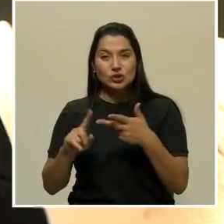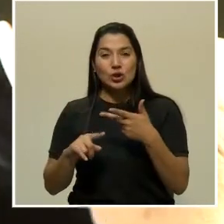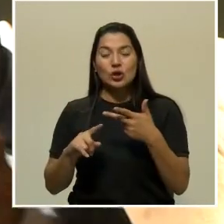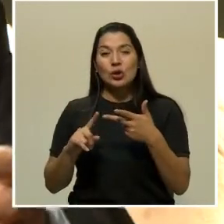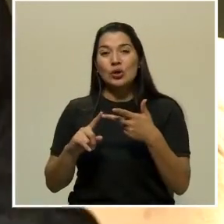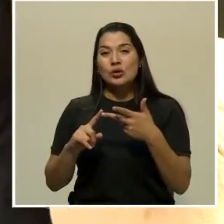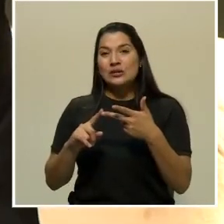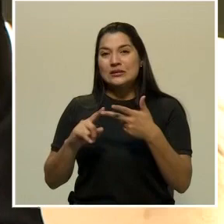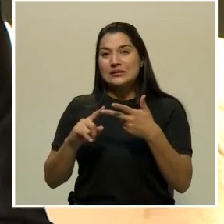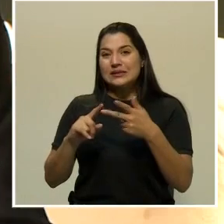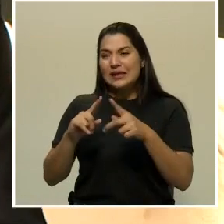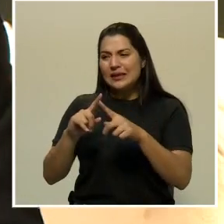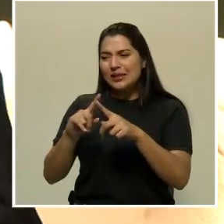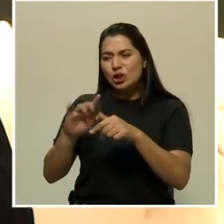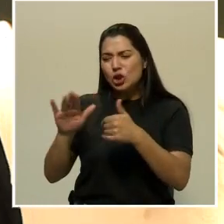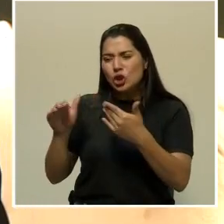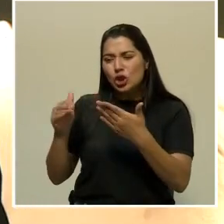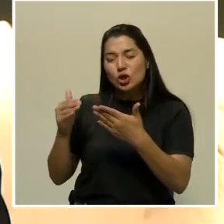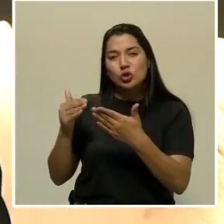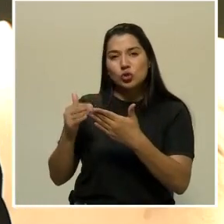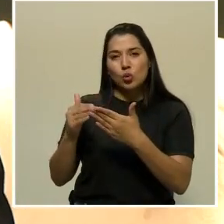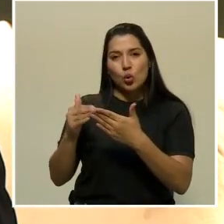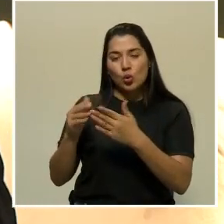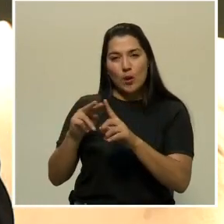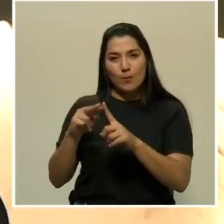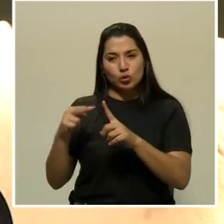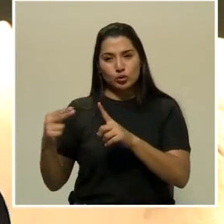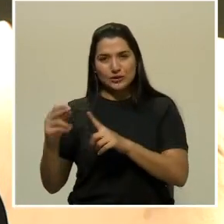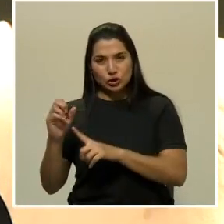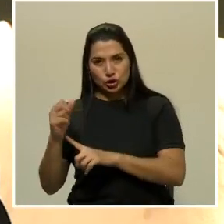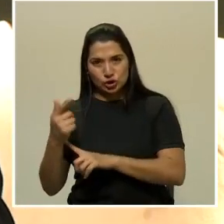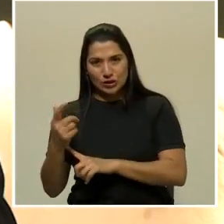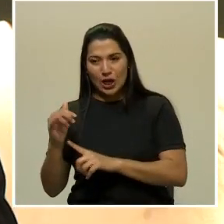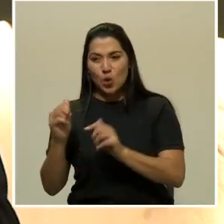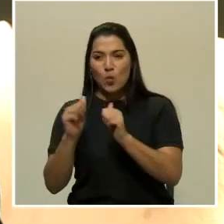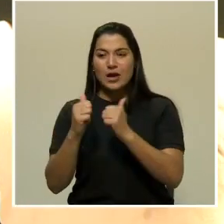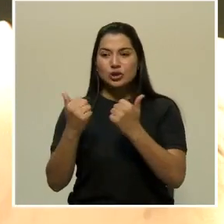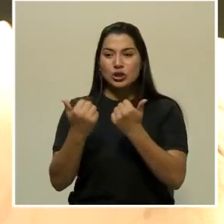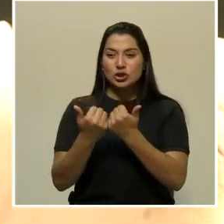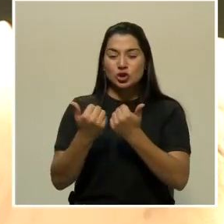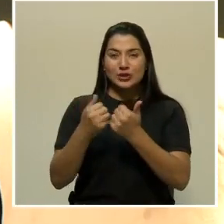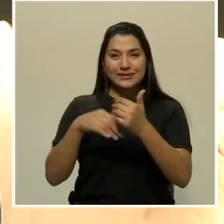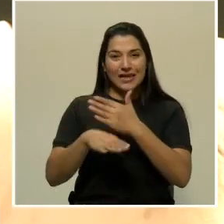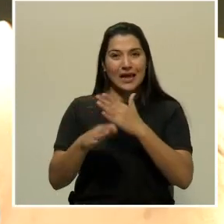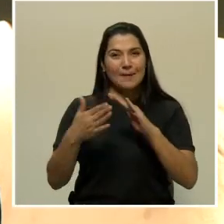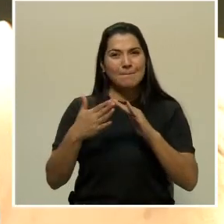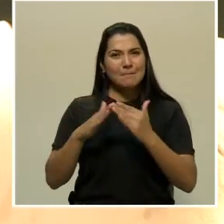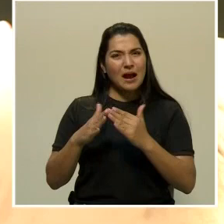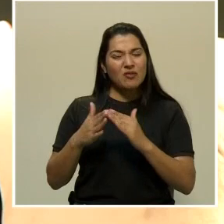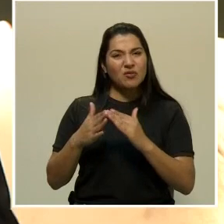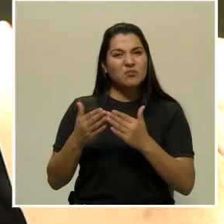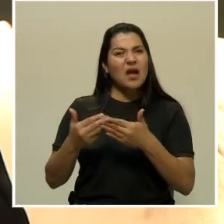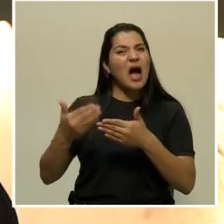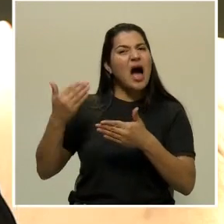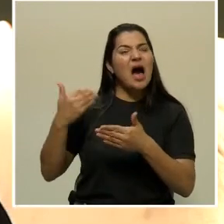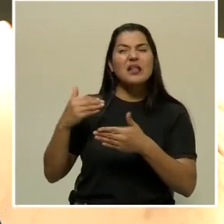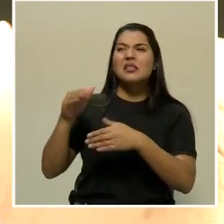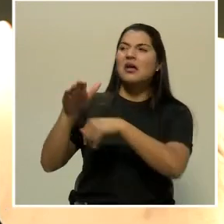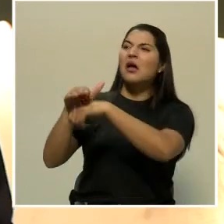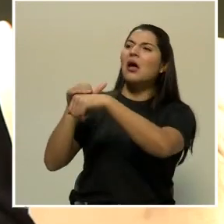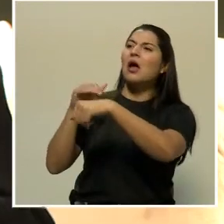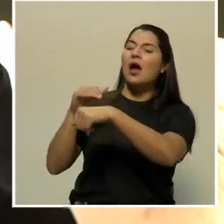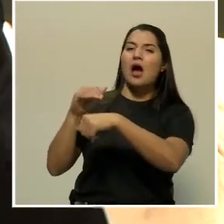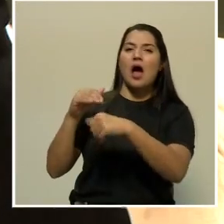todo el espectro social, de asociaciones de barrio, llamaban al músico y al